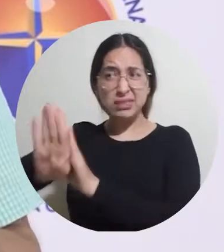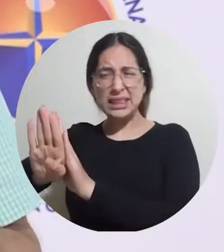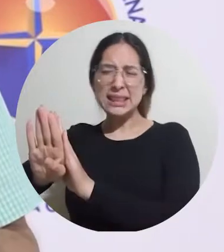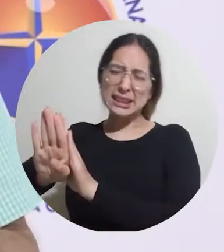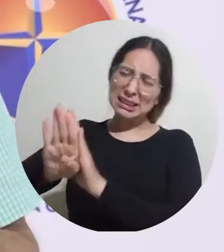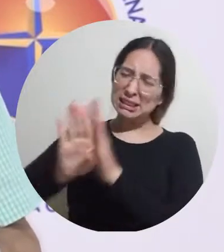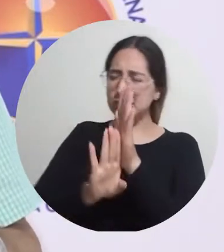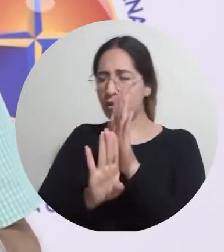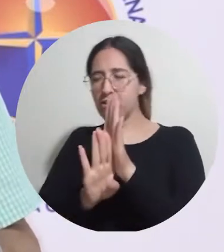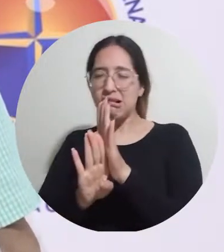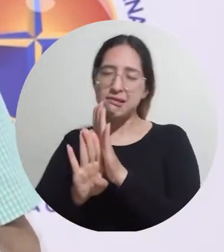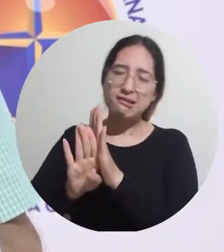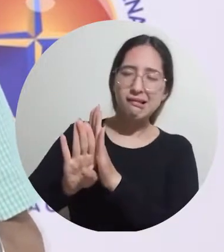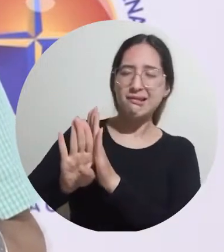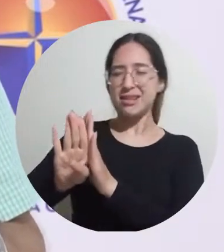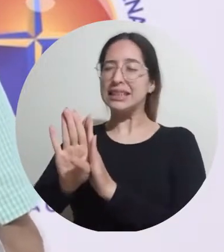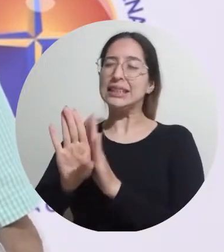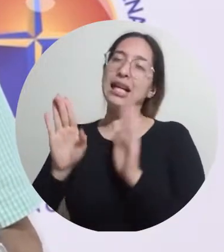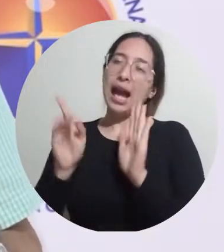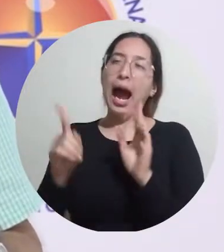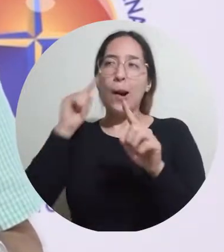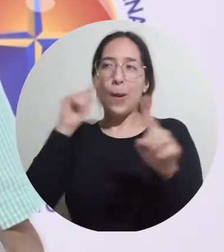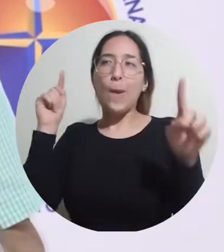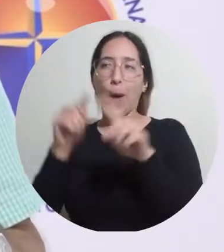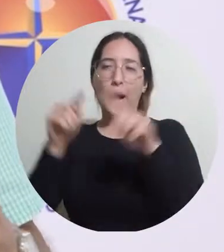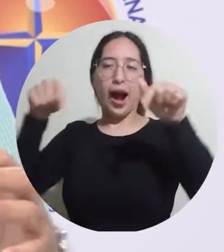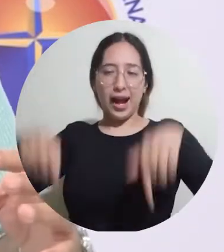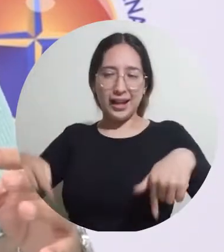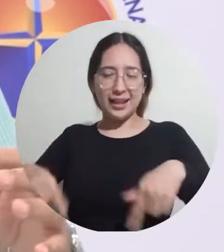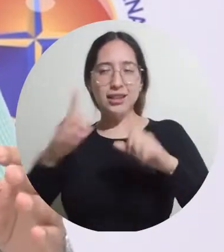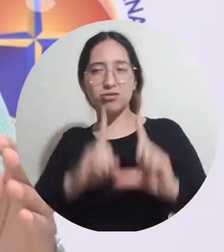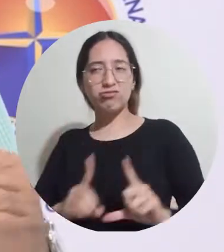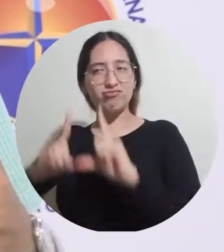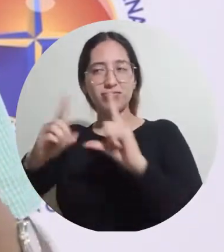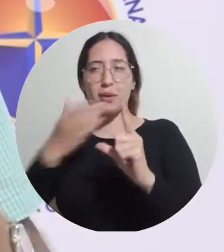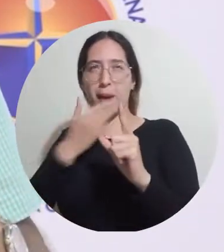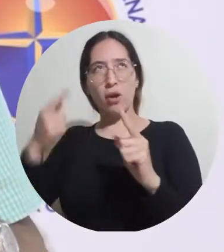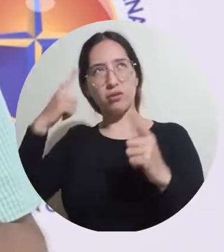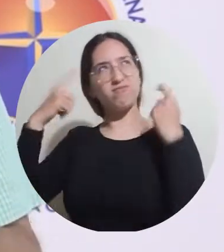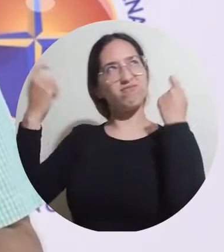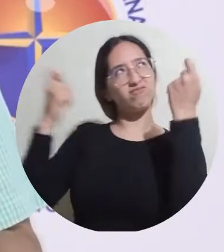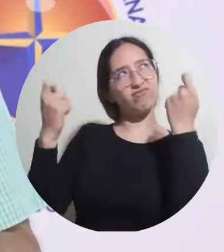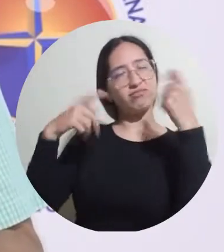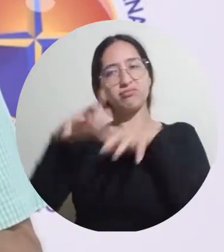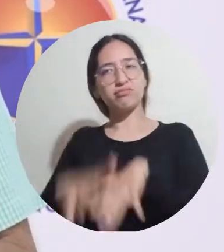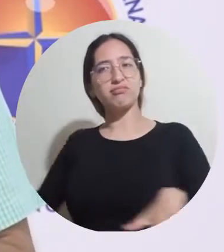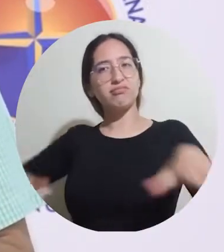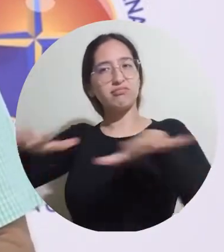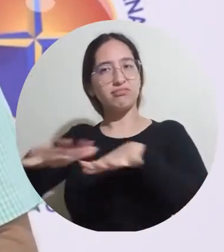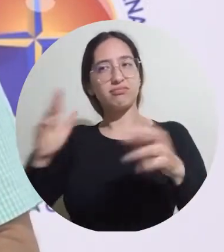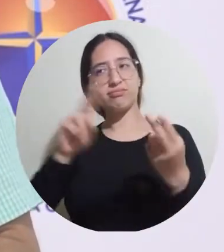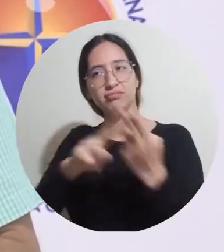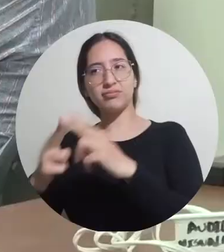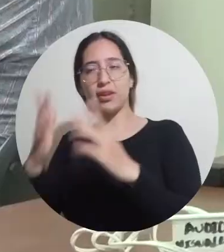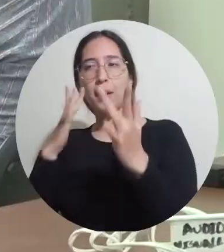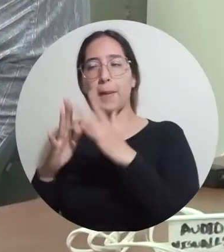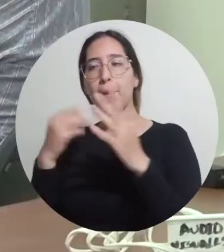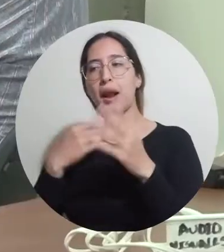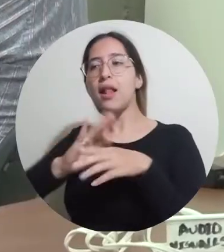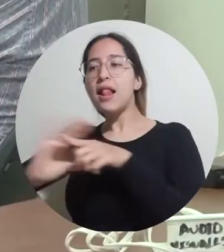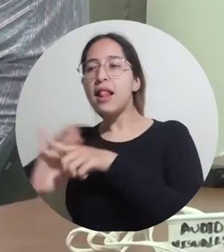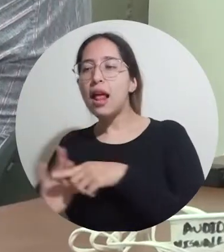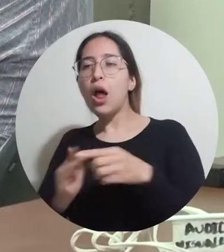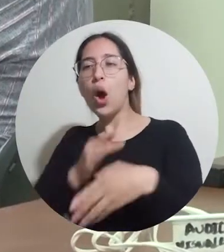nosotros estamos haciendo para crear un espacio y una dimensión especial en el